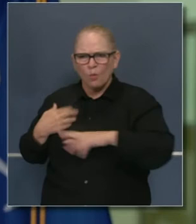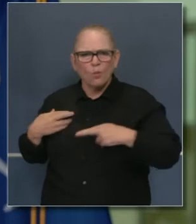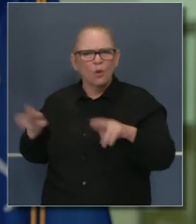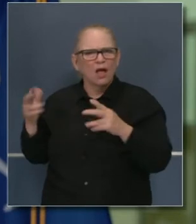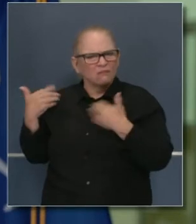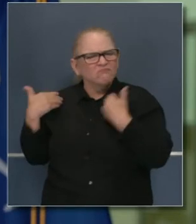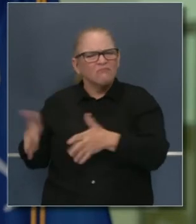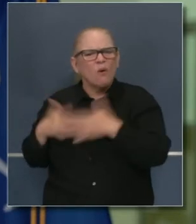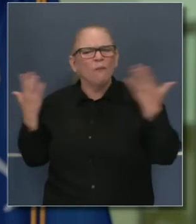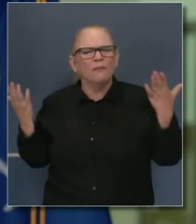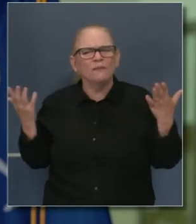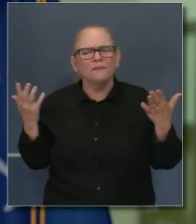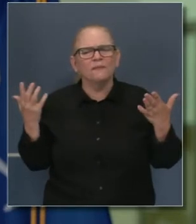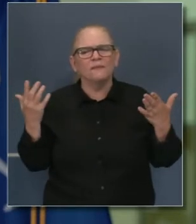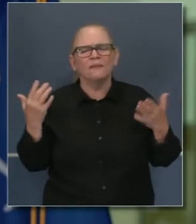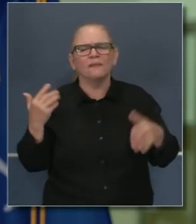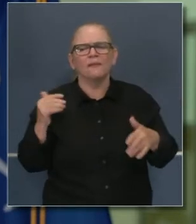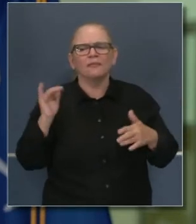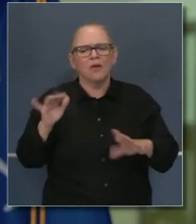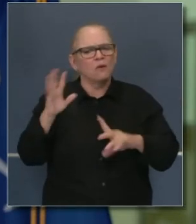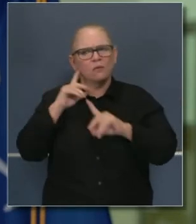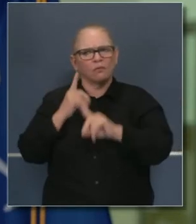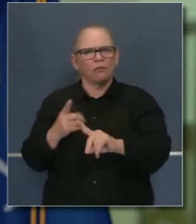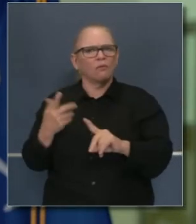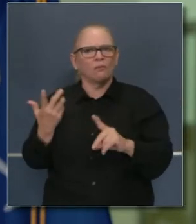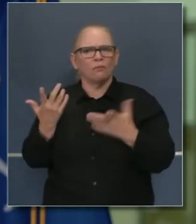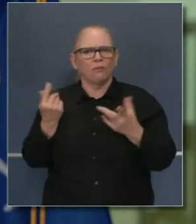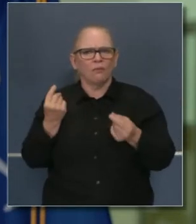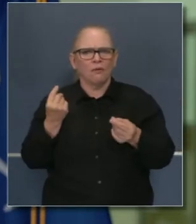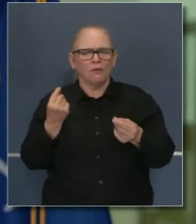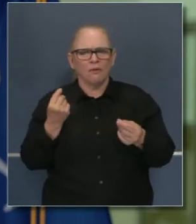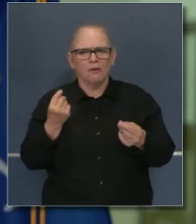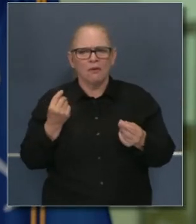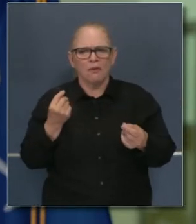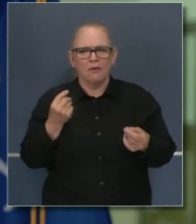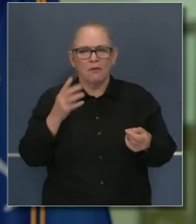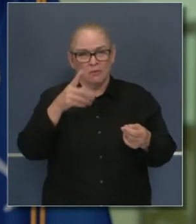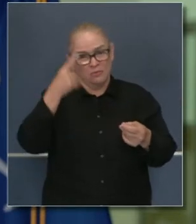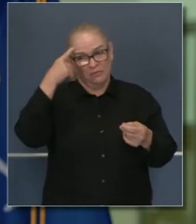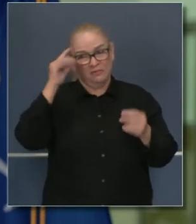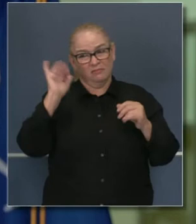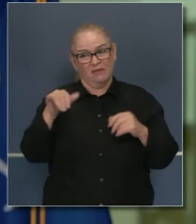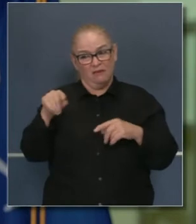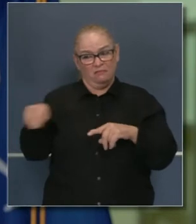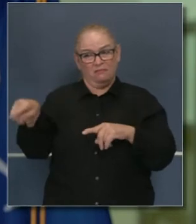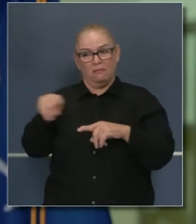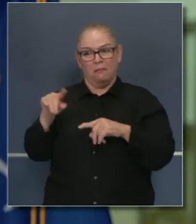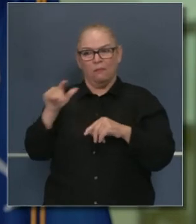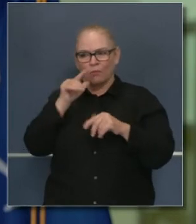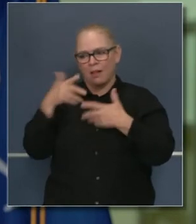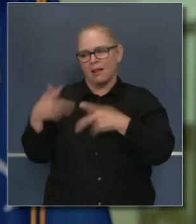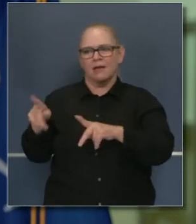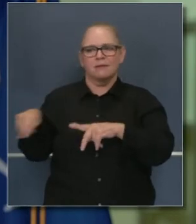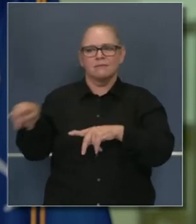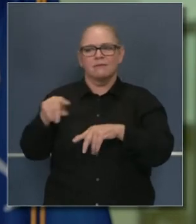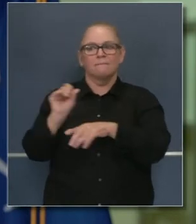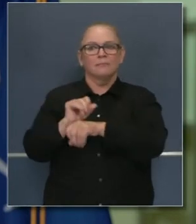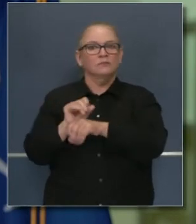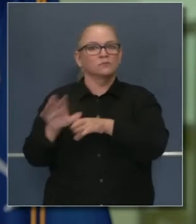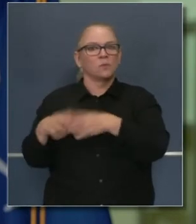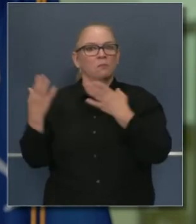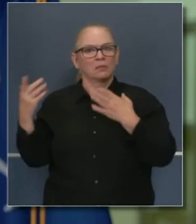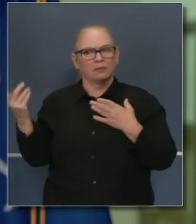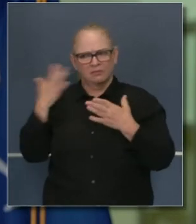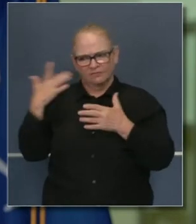el marco del Estado, que lo quieren menos del 14%. ¿Qué responde